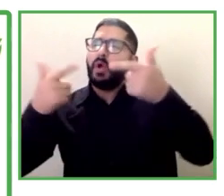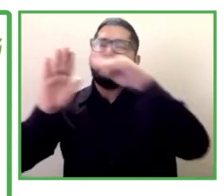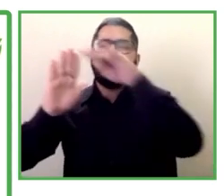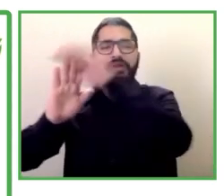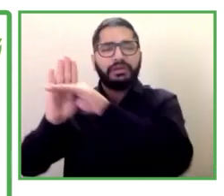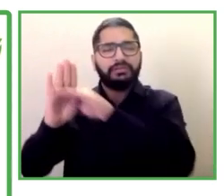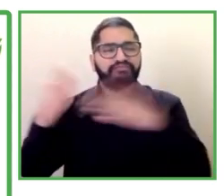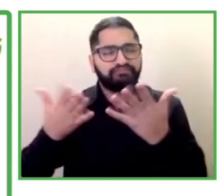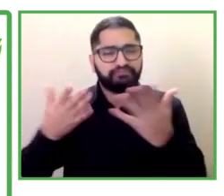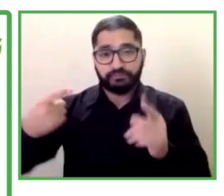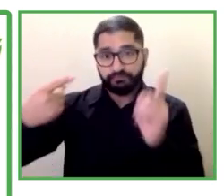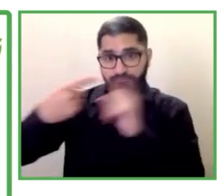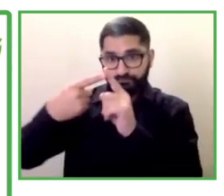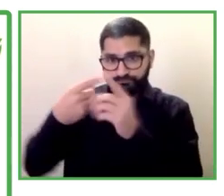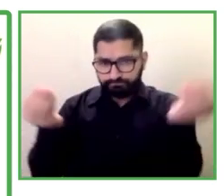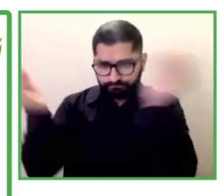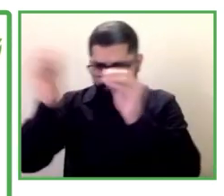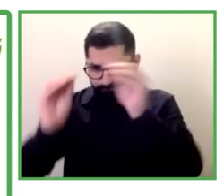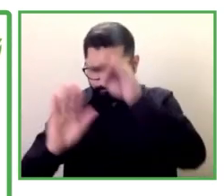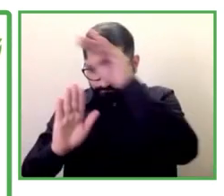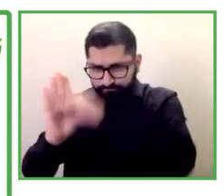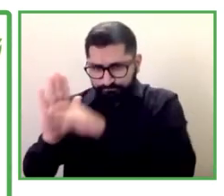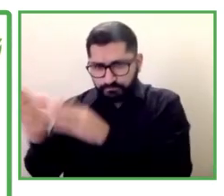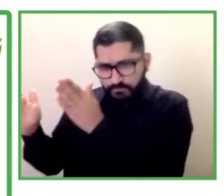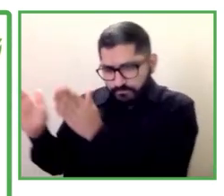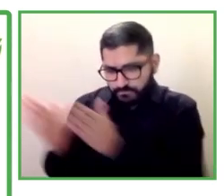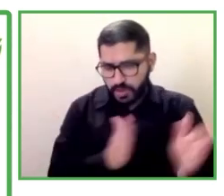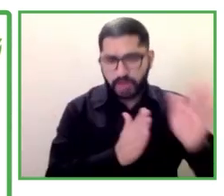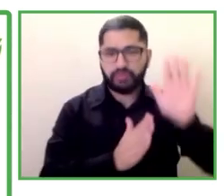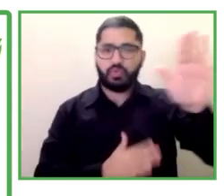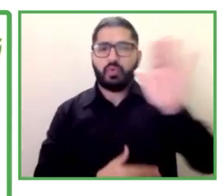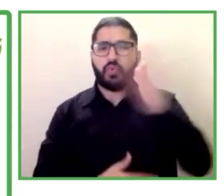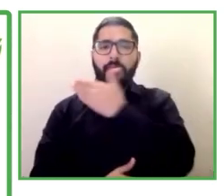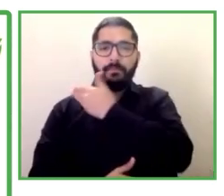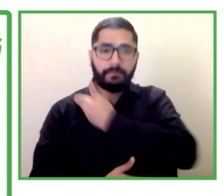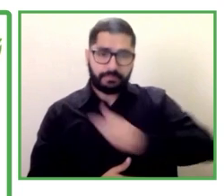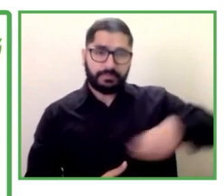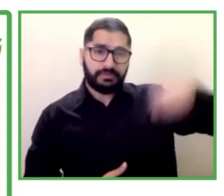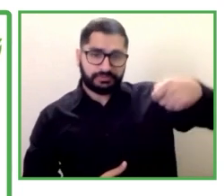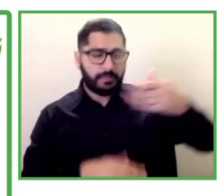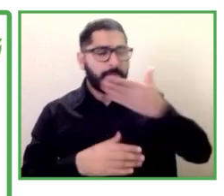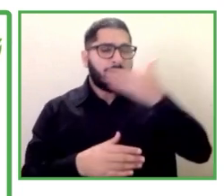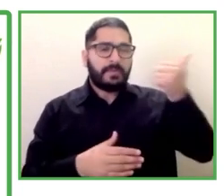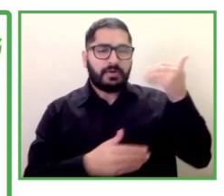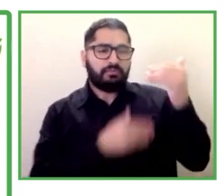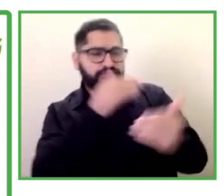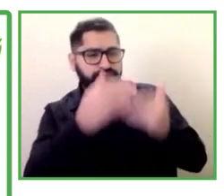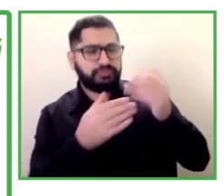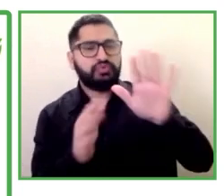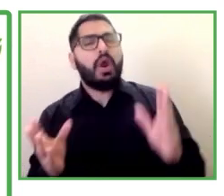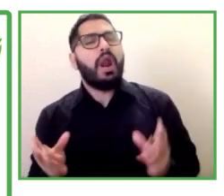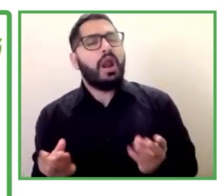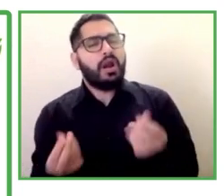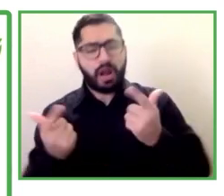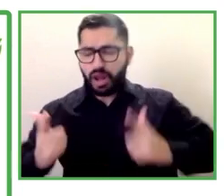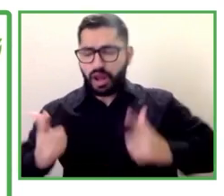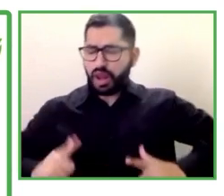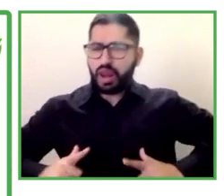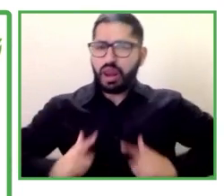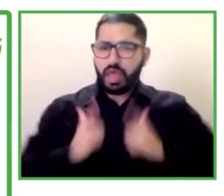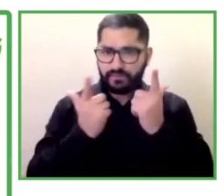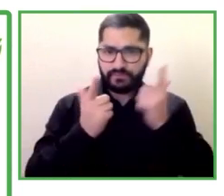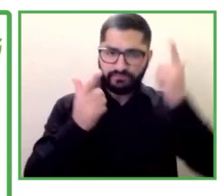progrese en mejorar las calidades de oportunidades de trabajo para adultos también promueve